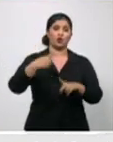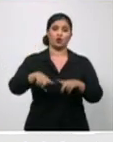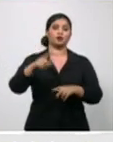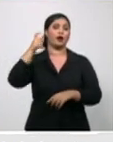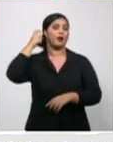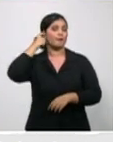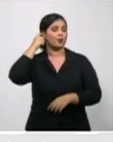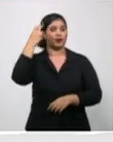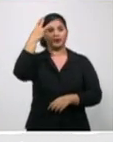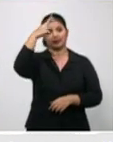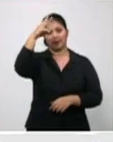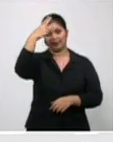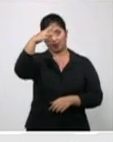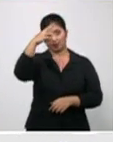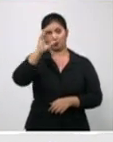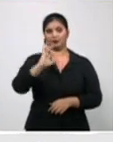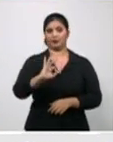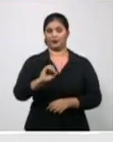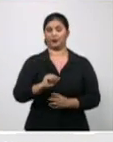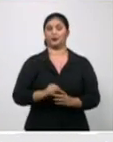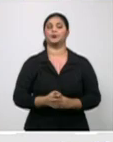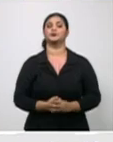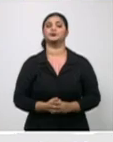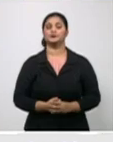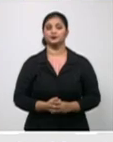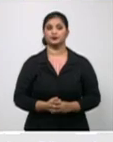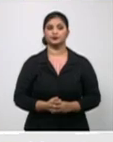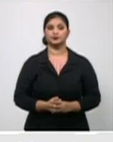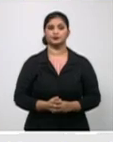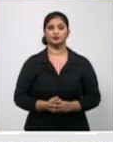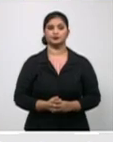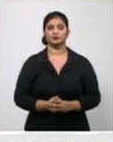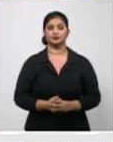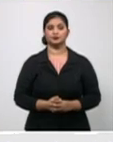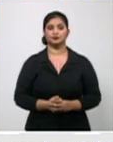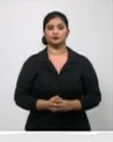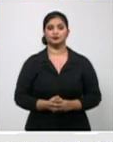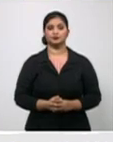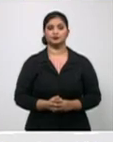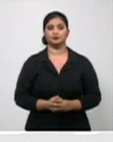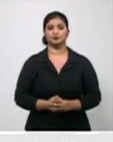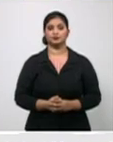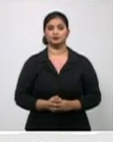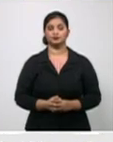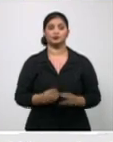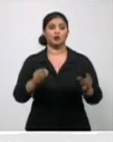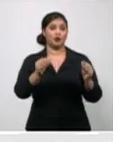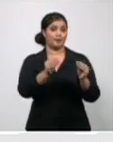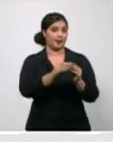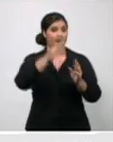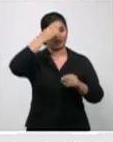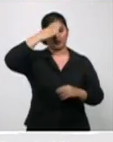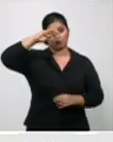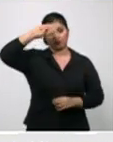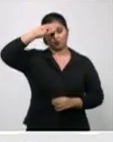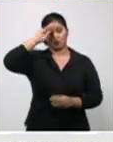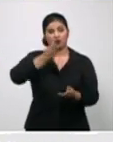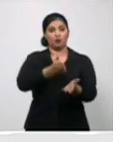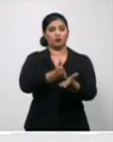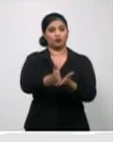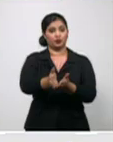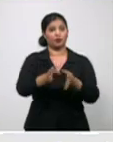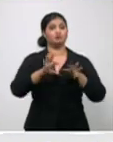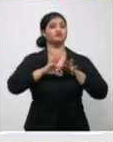Ambos de la, de ambos importados. Autóctonos, una cifra alta todavía para los